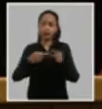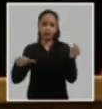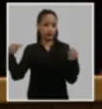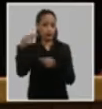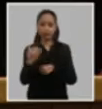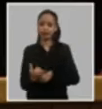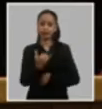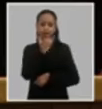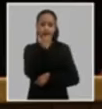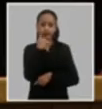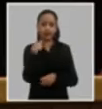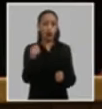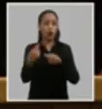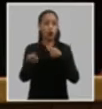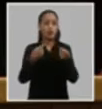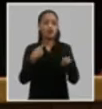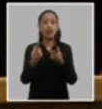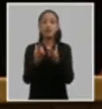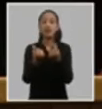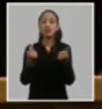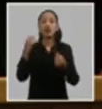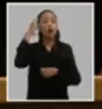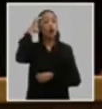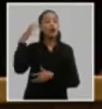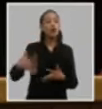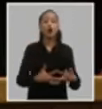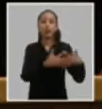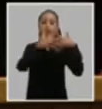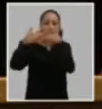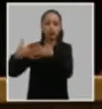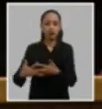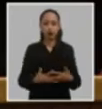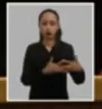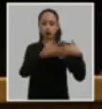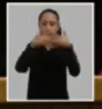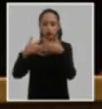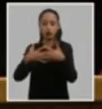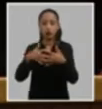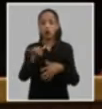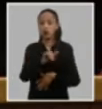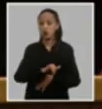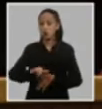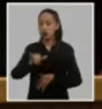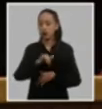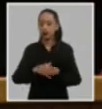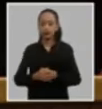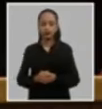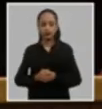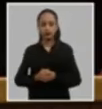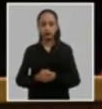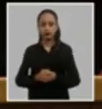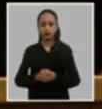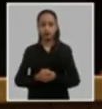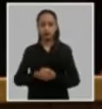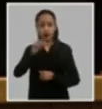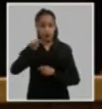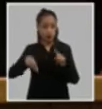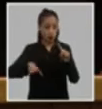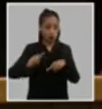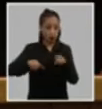comercial y financiero del gobierno de los Estados Unidos la agresividad de los enemigos de la revolución